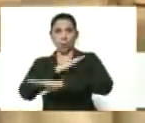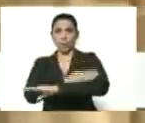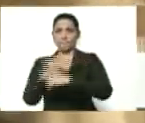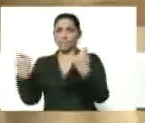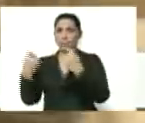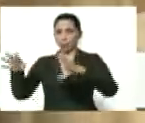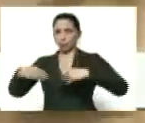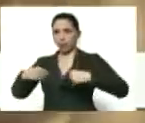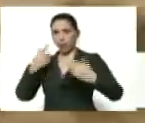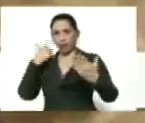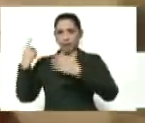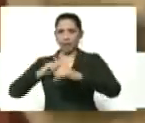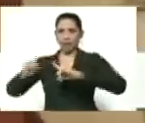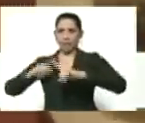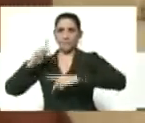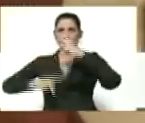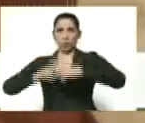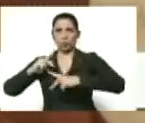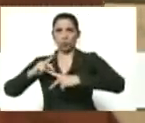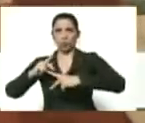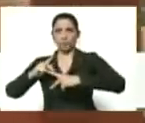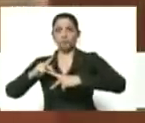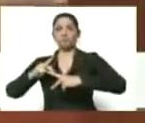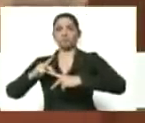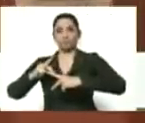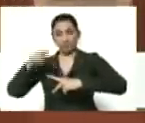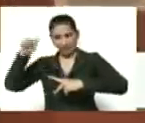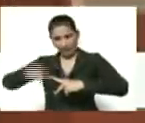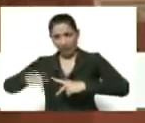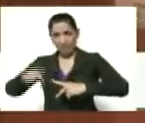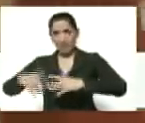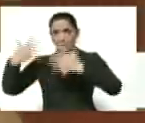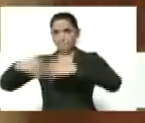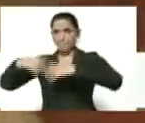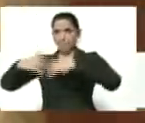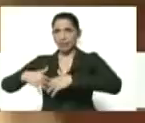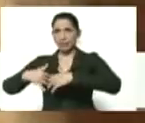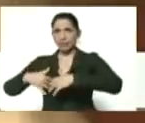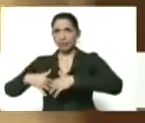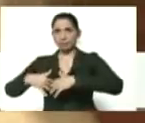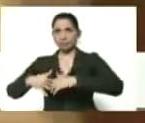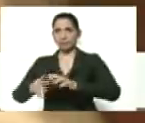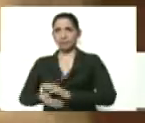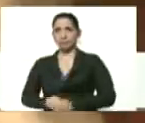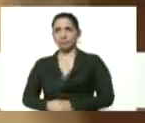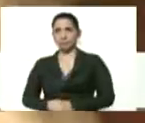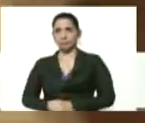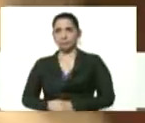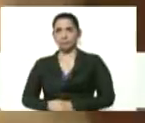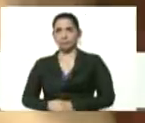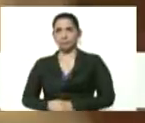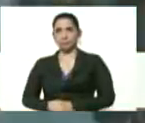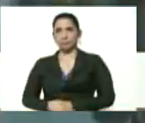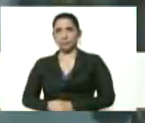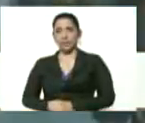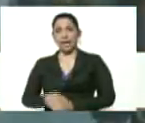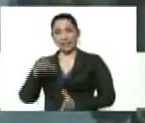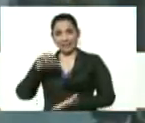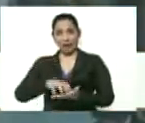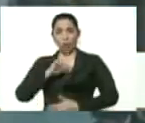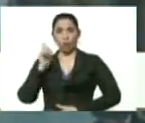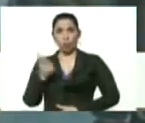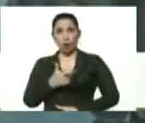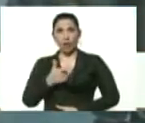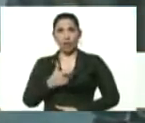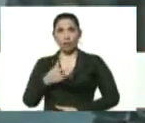asumir esta acción productiva la cuenca de un área que está entre los límites de Sarasa del estado huárico de